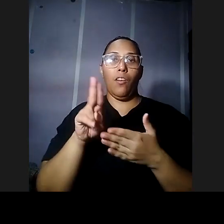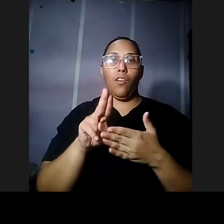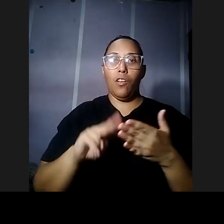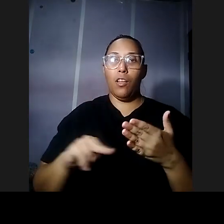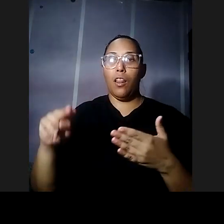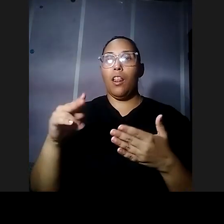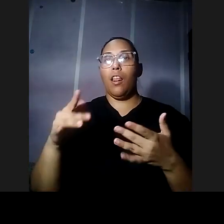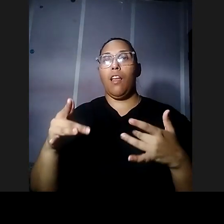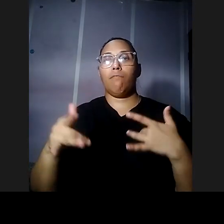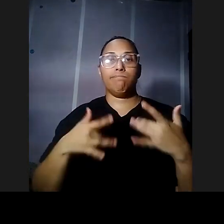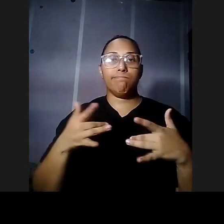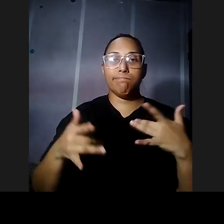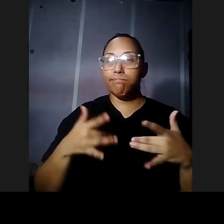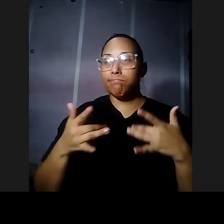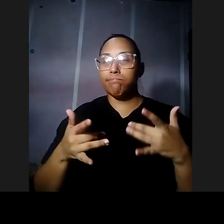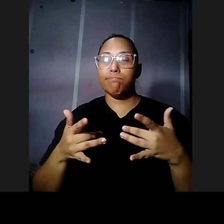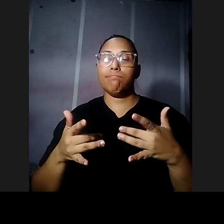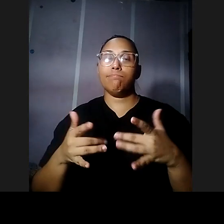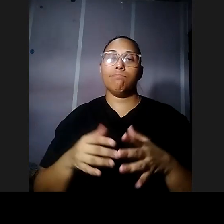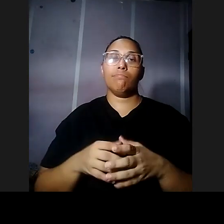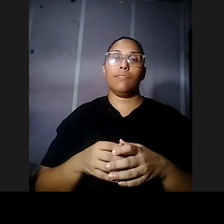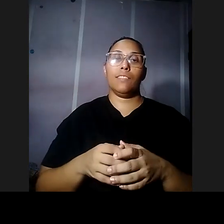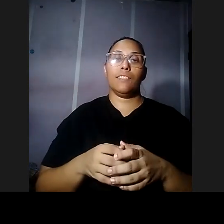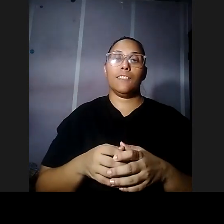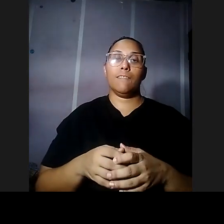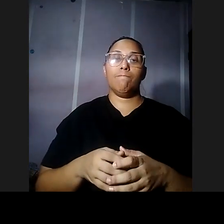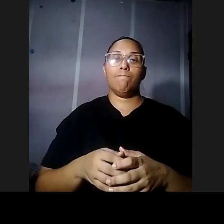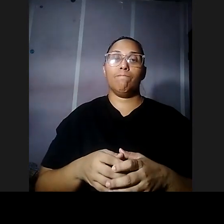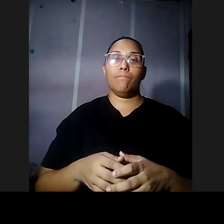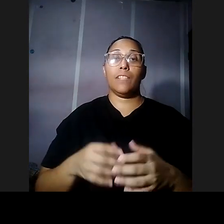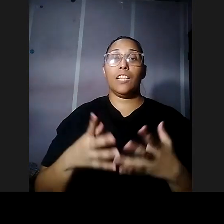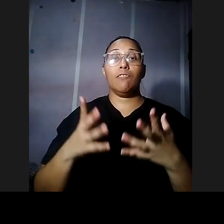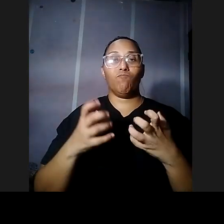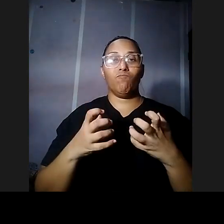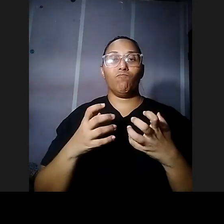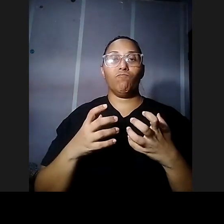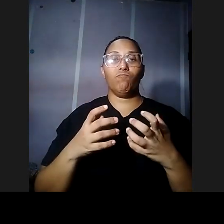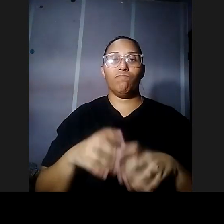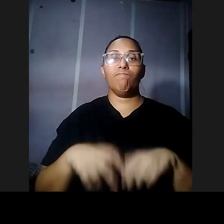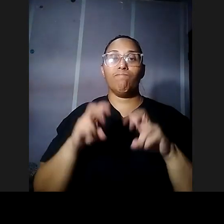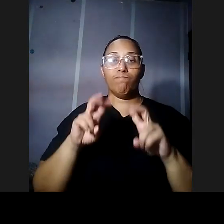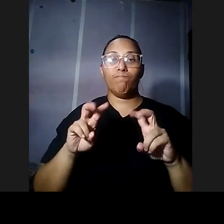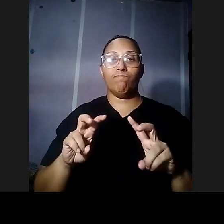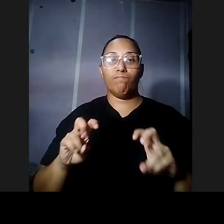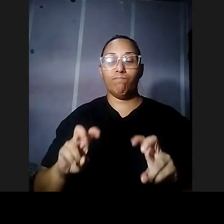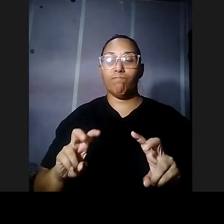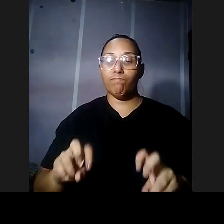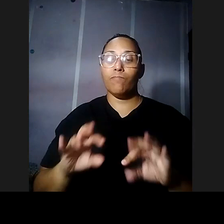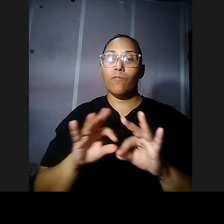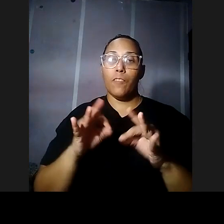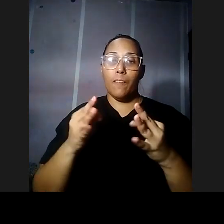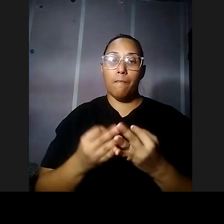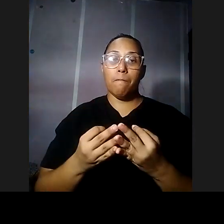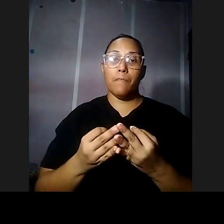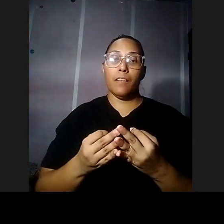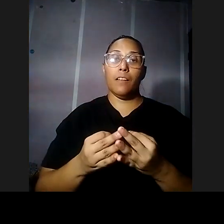como veía o sea el que quiera saber algo más profundo de la vida de este médico y sus familiares ir a